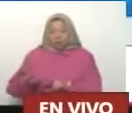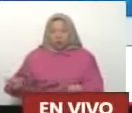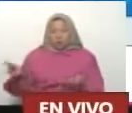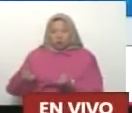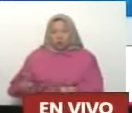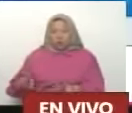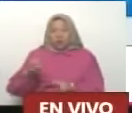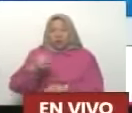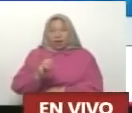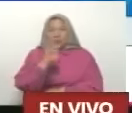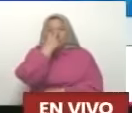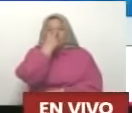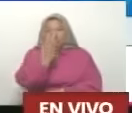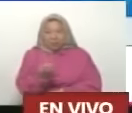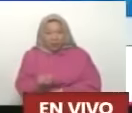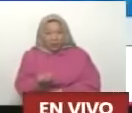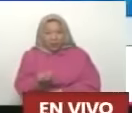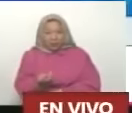unas invitadas